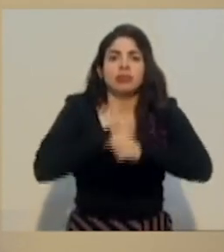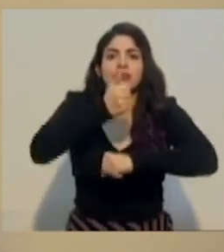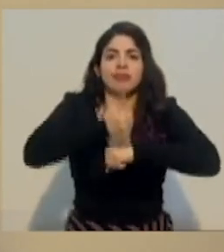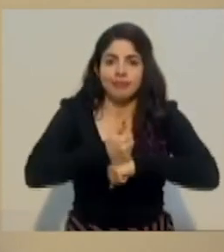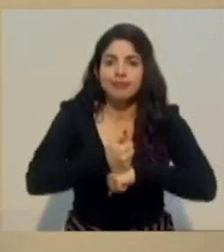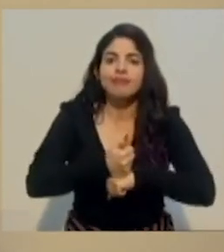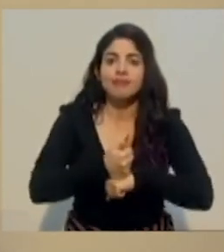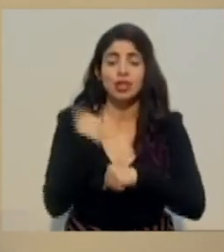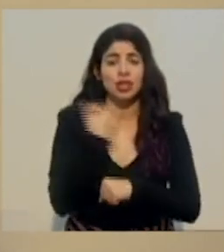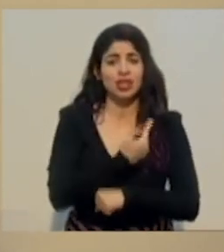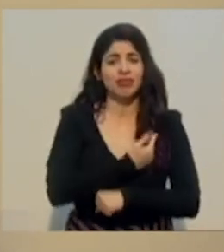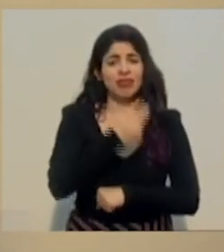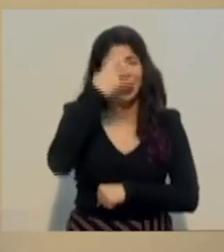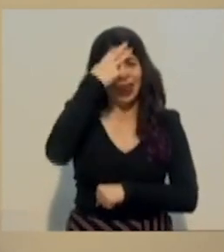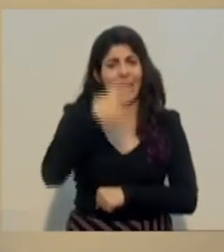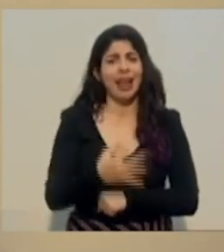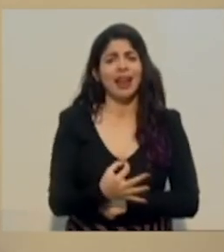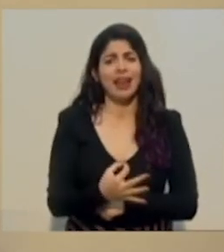de forma